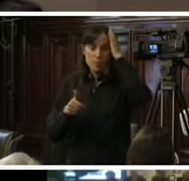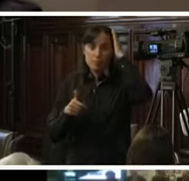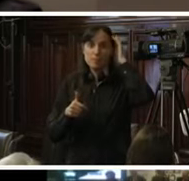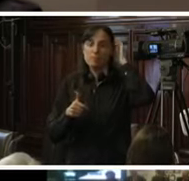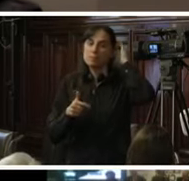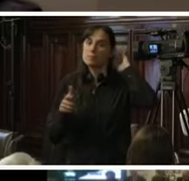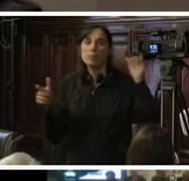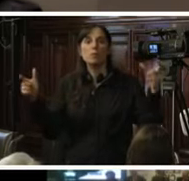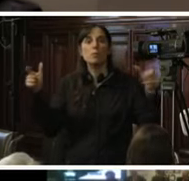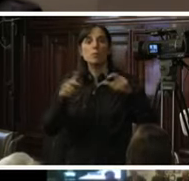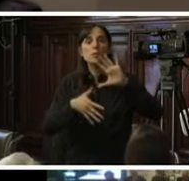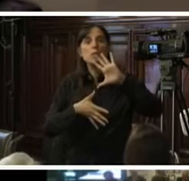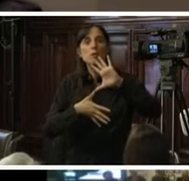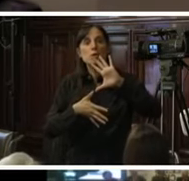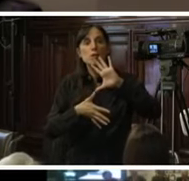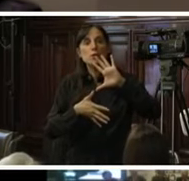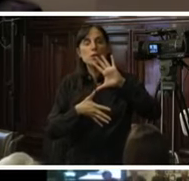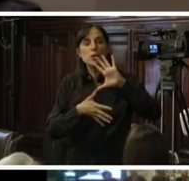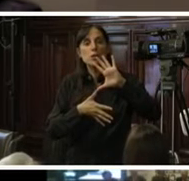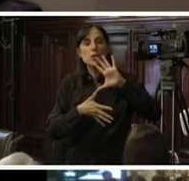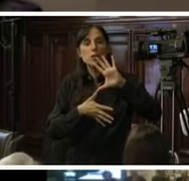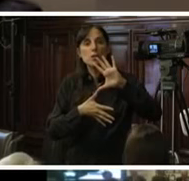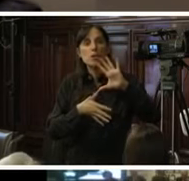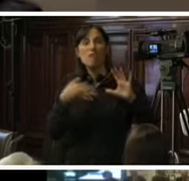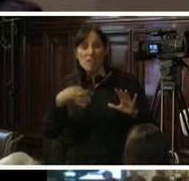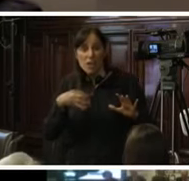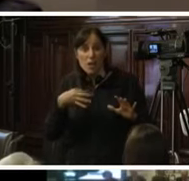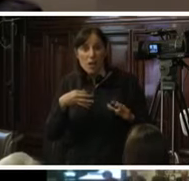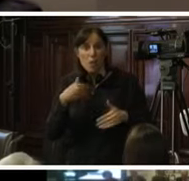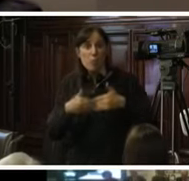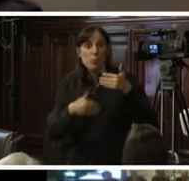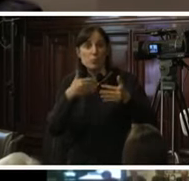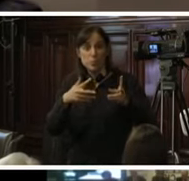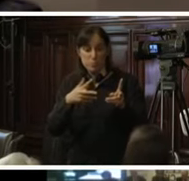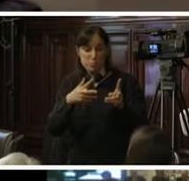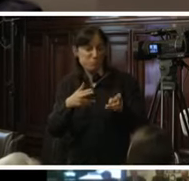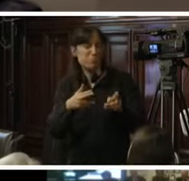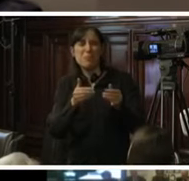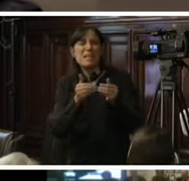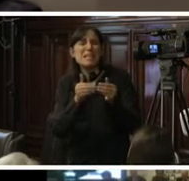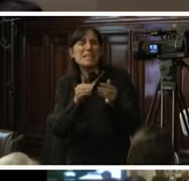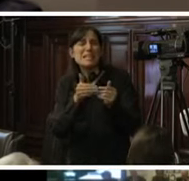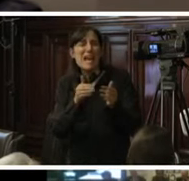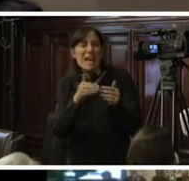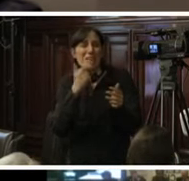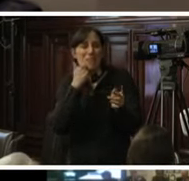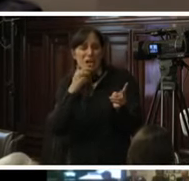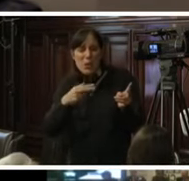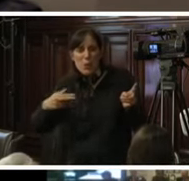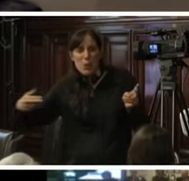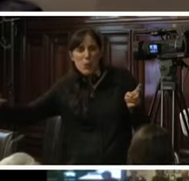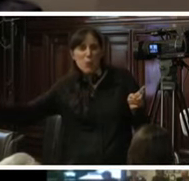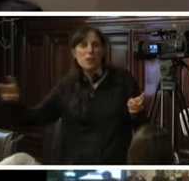Comisión Interamericana aborda un procedimiento que está en la fase inicial del mismo que se llama